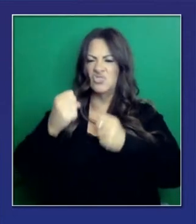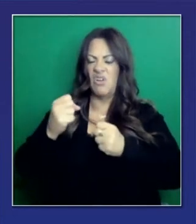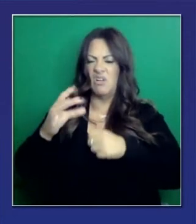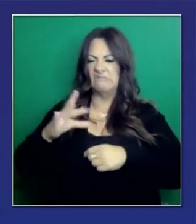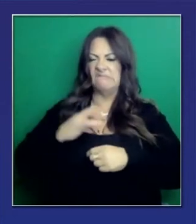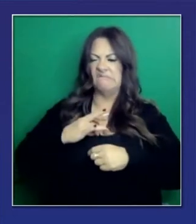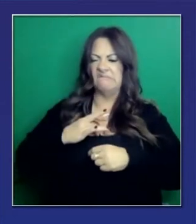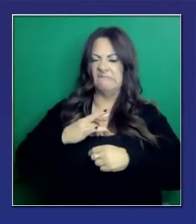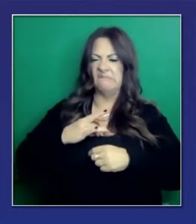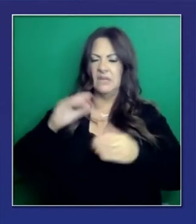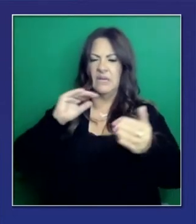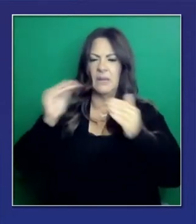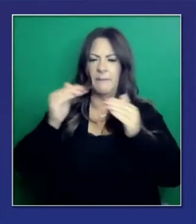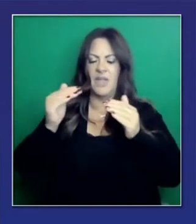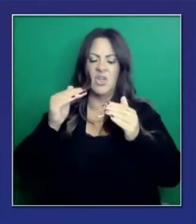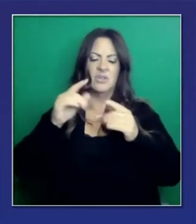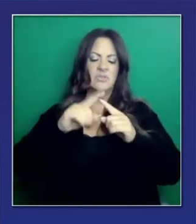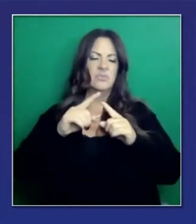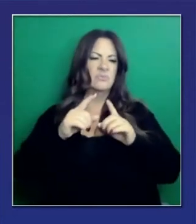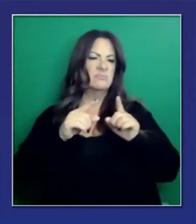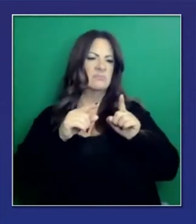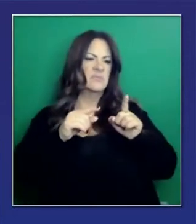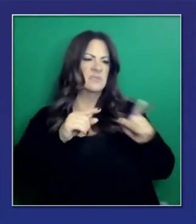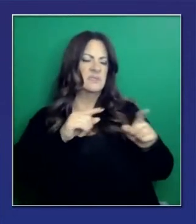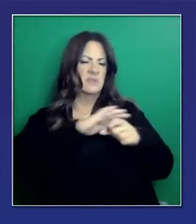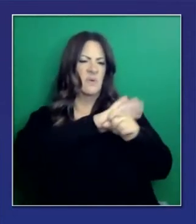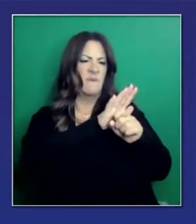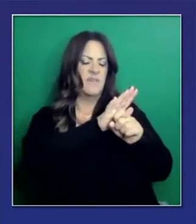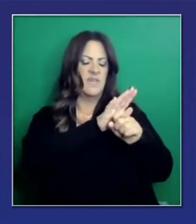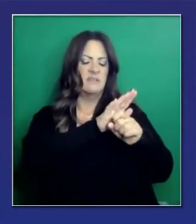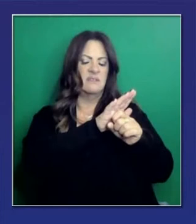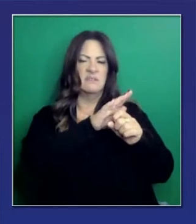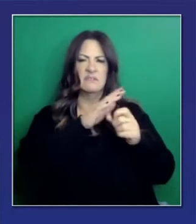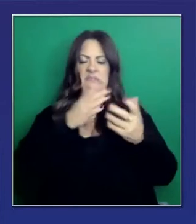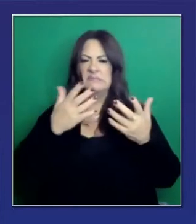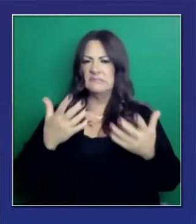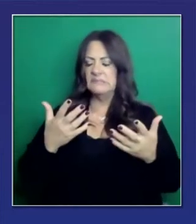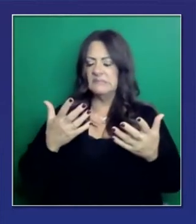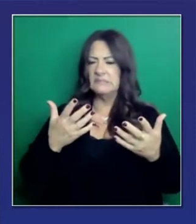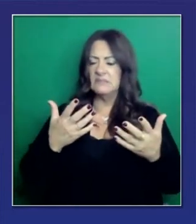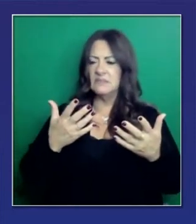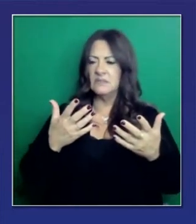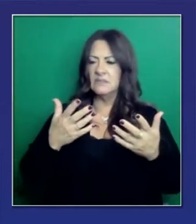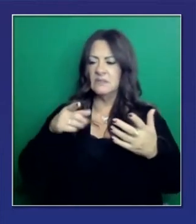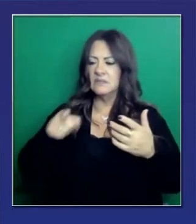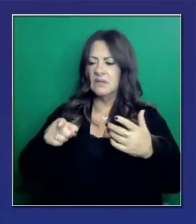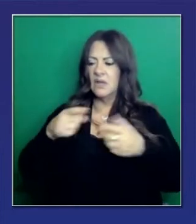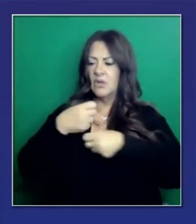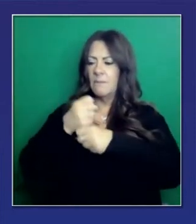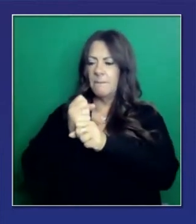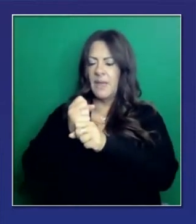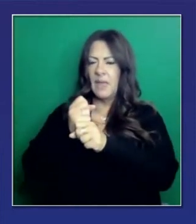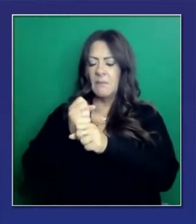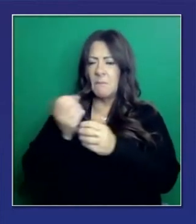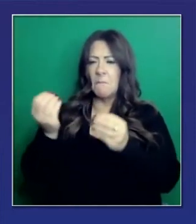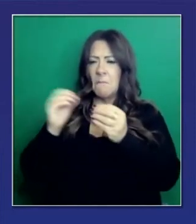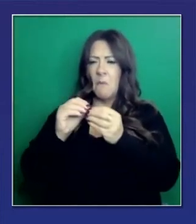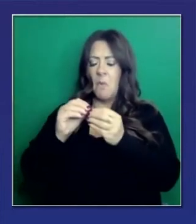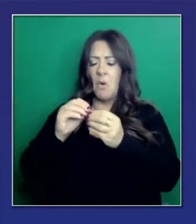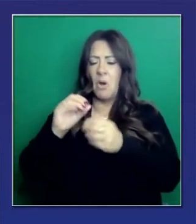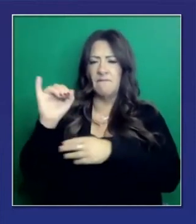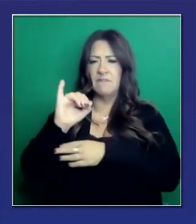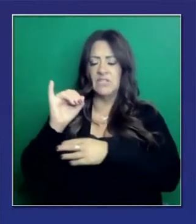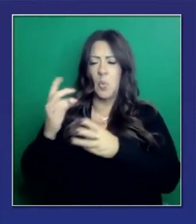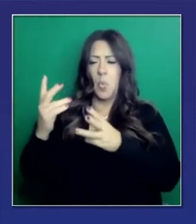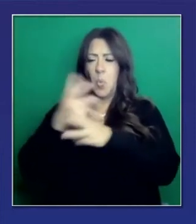lidiando. Y eso lo hace más contagioso. Lo estamos haciendo virulento. Esto crea infecciones que